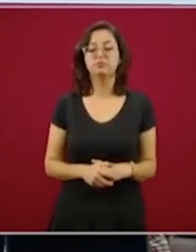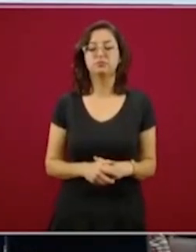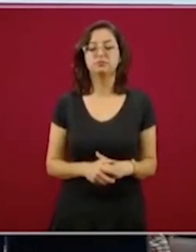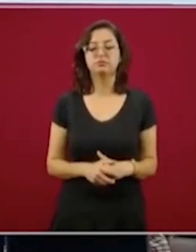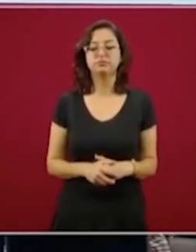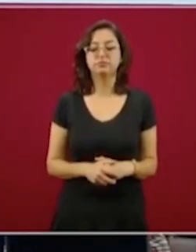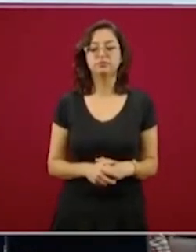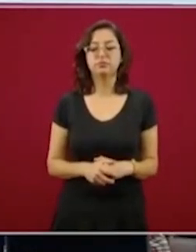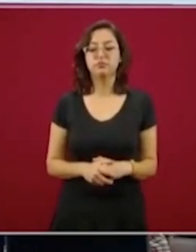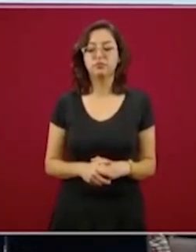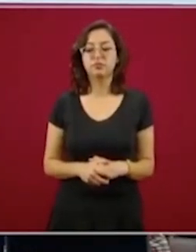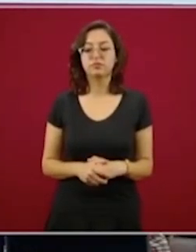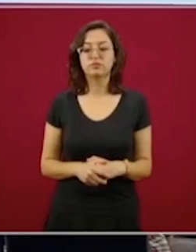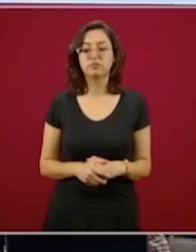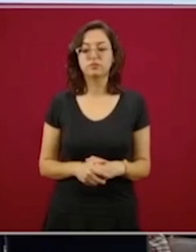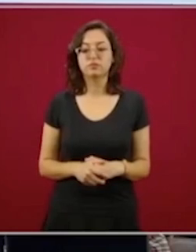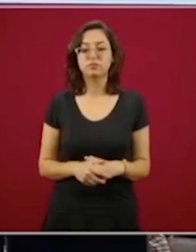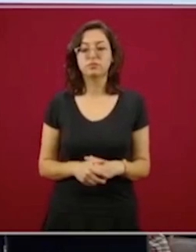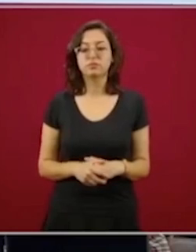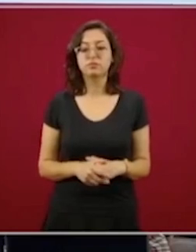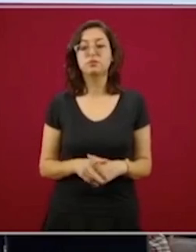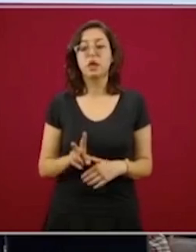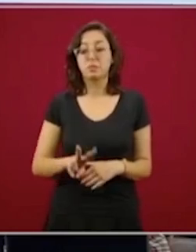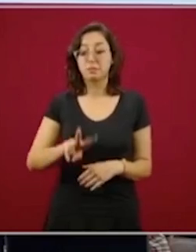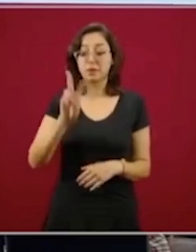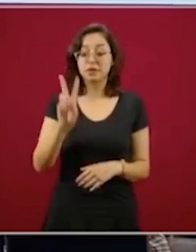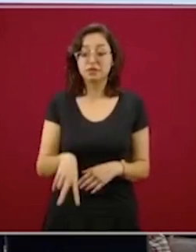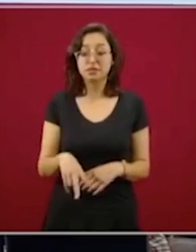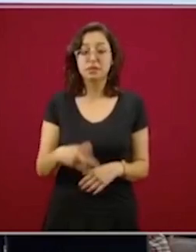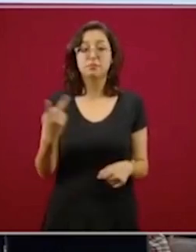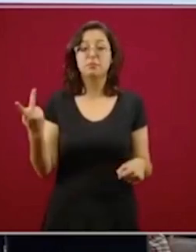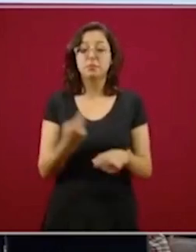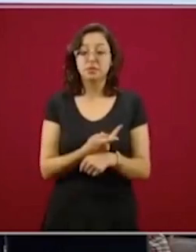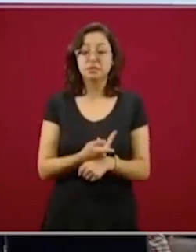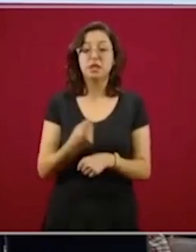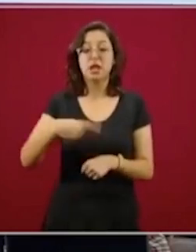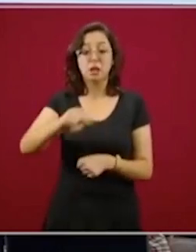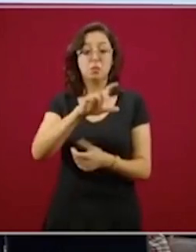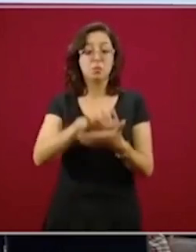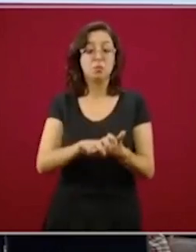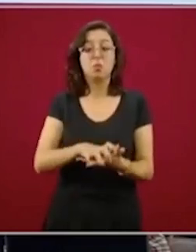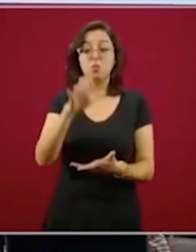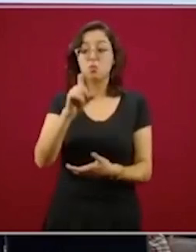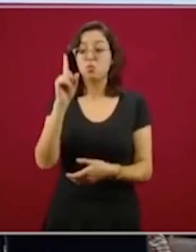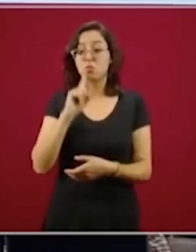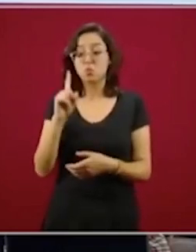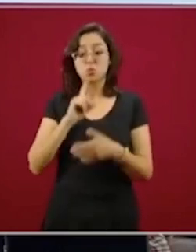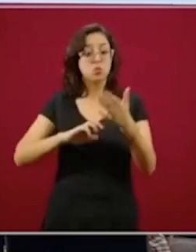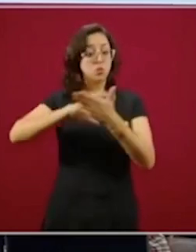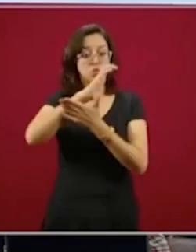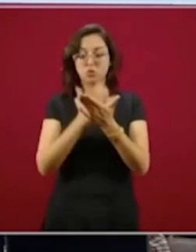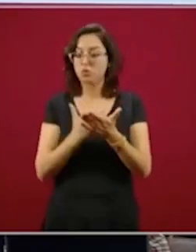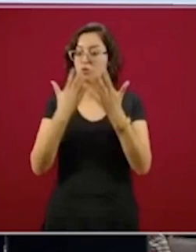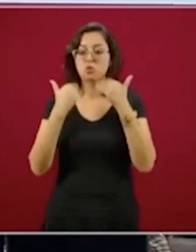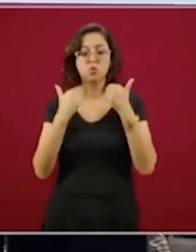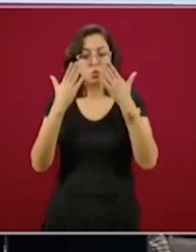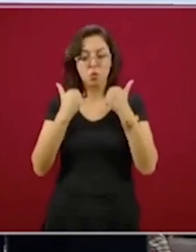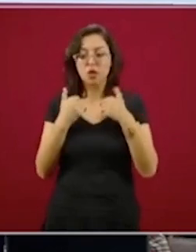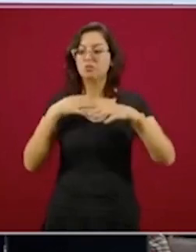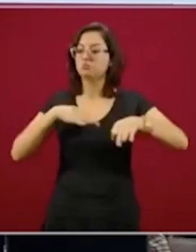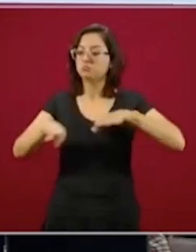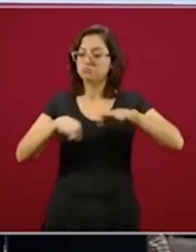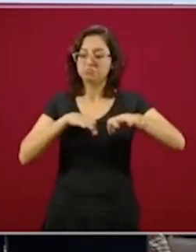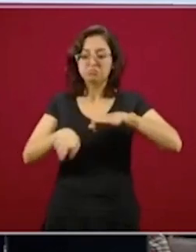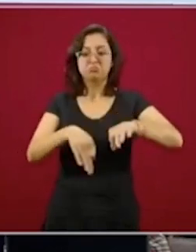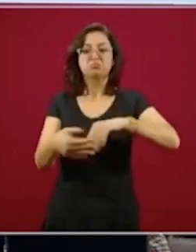que no deja de ser cierto es que la gran mayoría de ellas no tienen contrato de trabajo, tienen largas jornadas